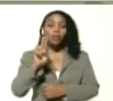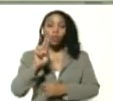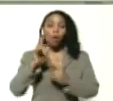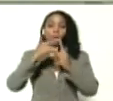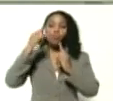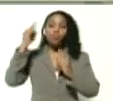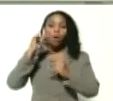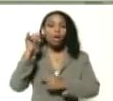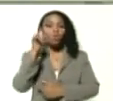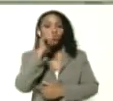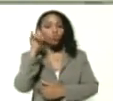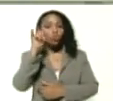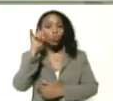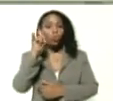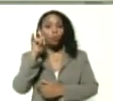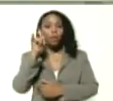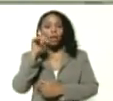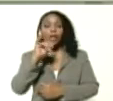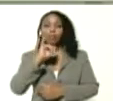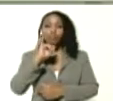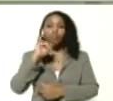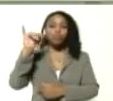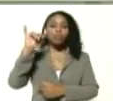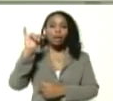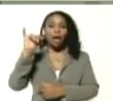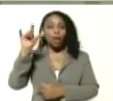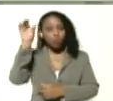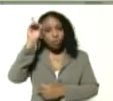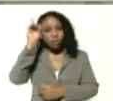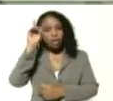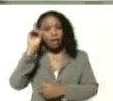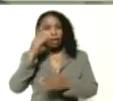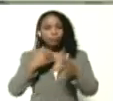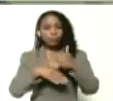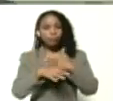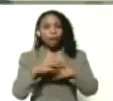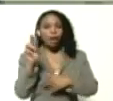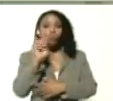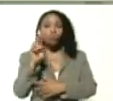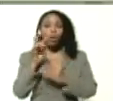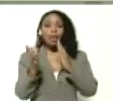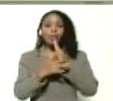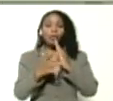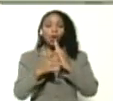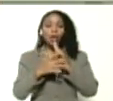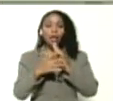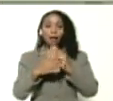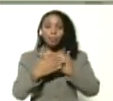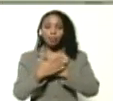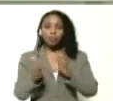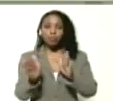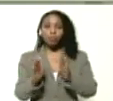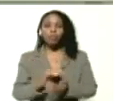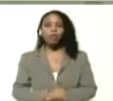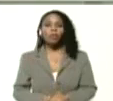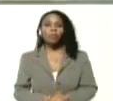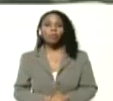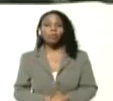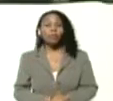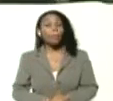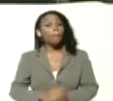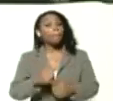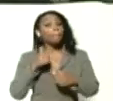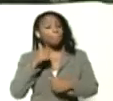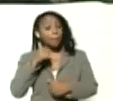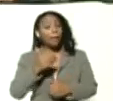de YouTube, y reportándose, a su docente, a través del uso, de las tecnologías disponibles. bien